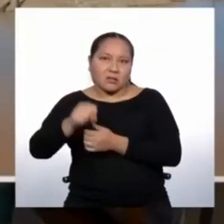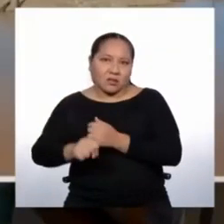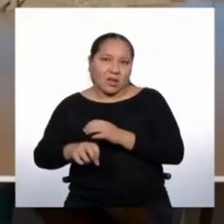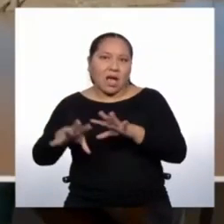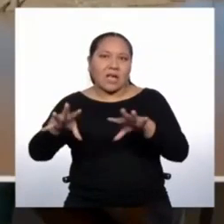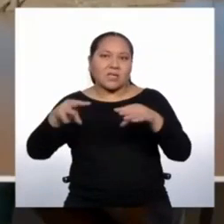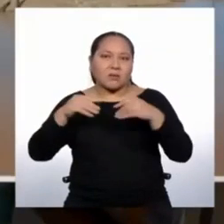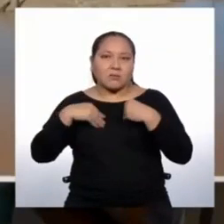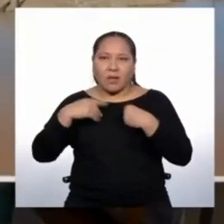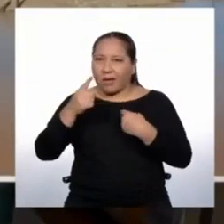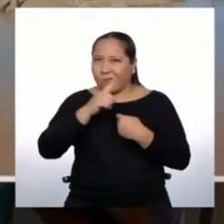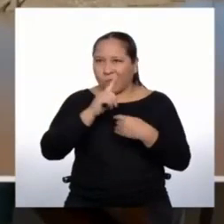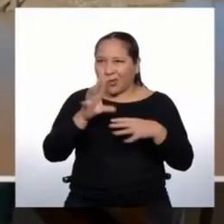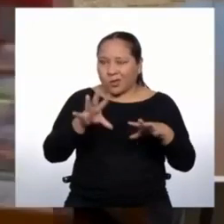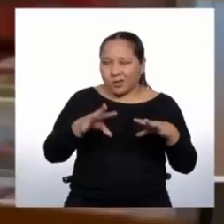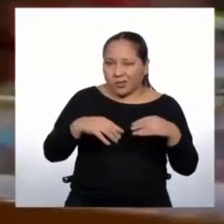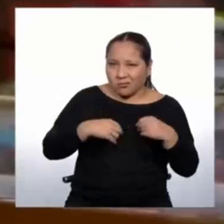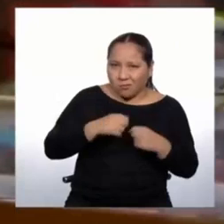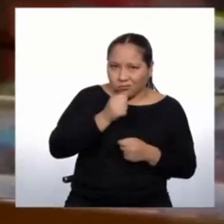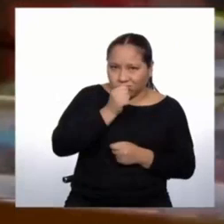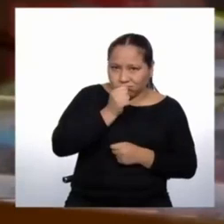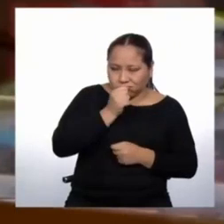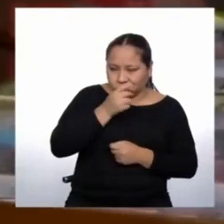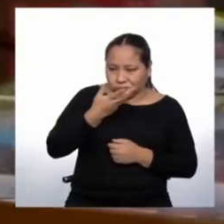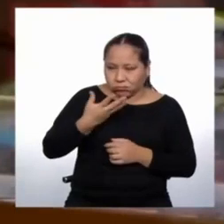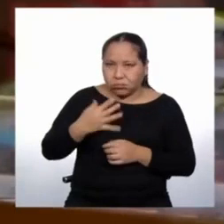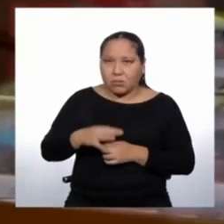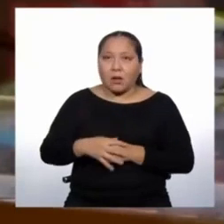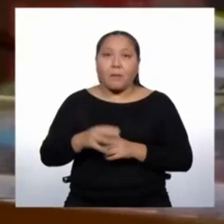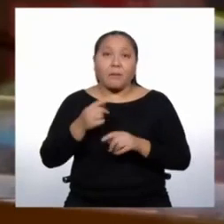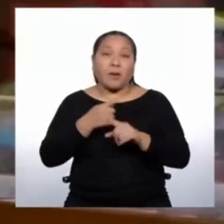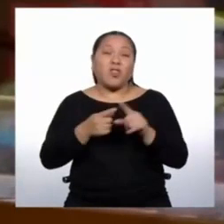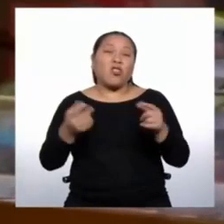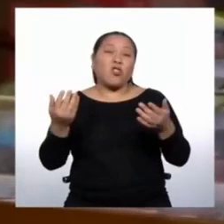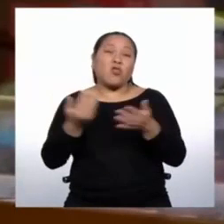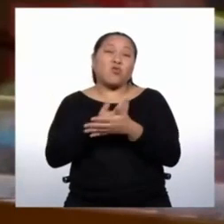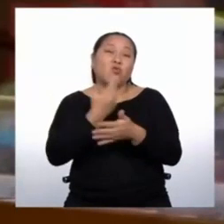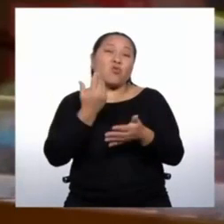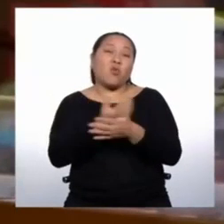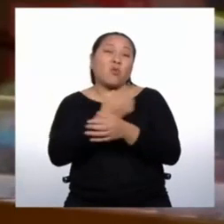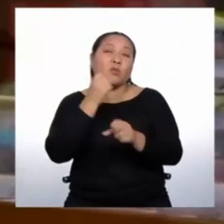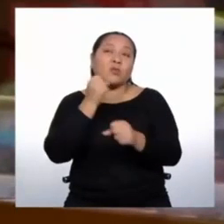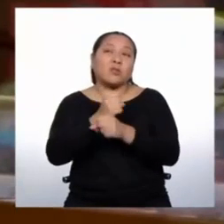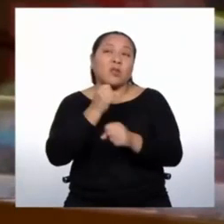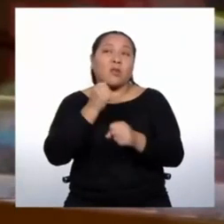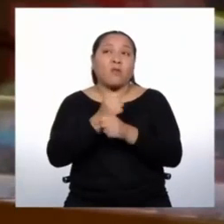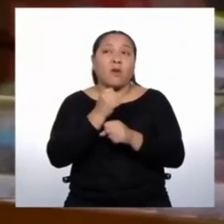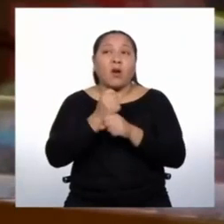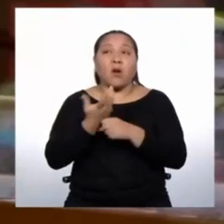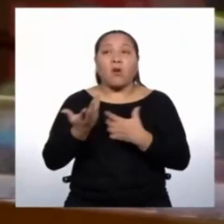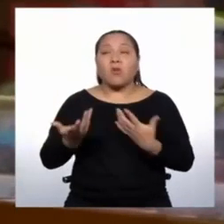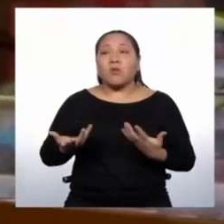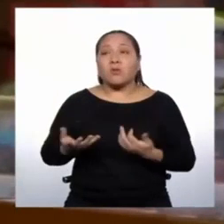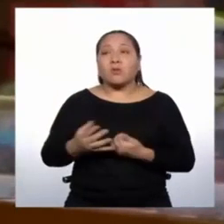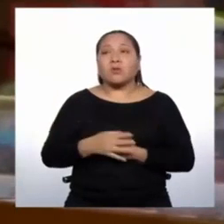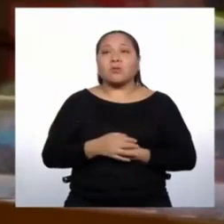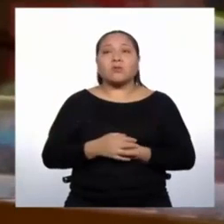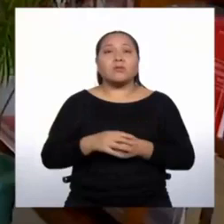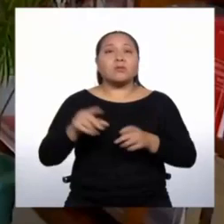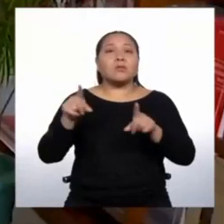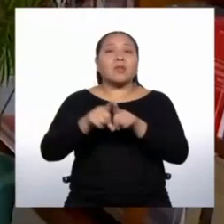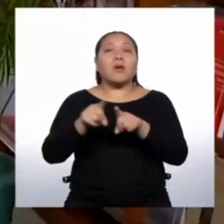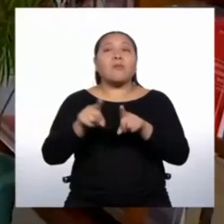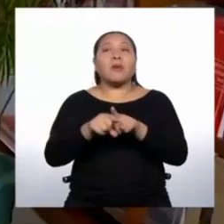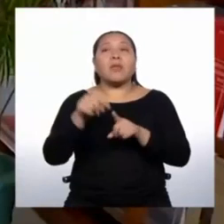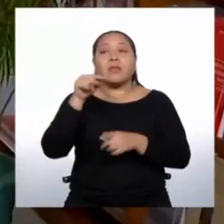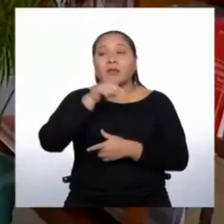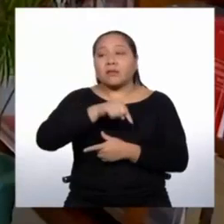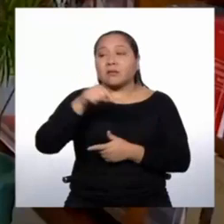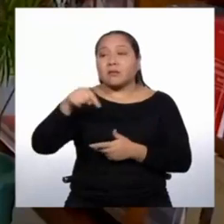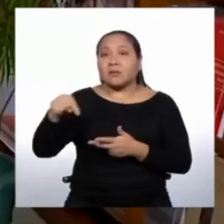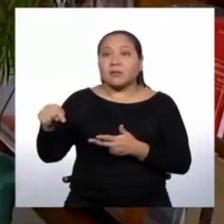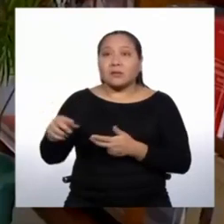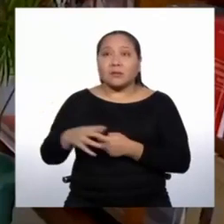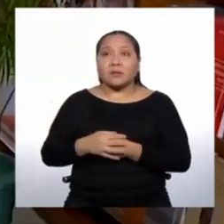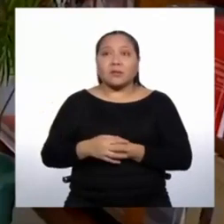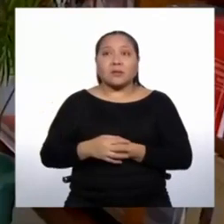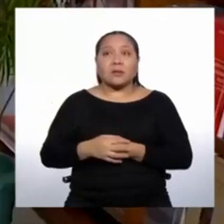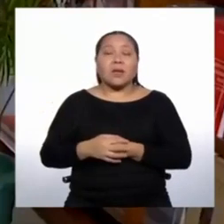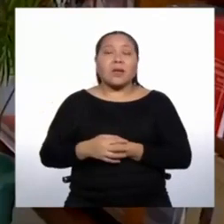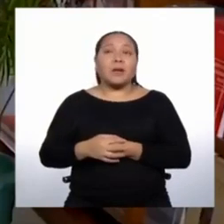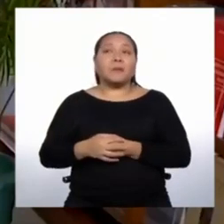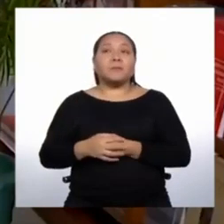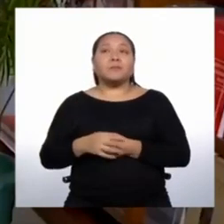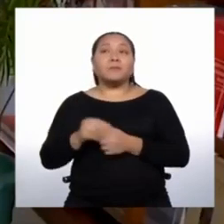posibilidades de nuevas ocupaciones. Está también la importancia de esta economía que